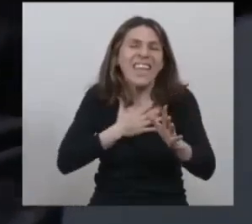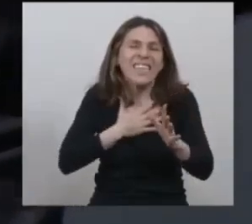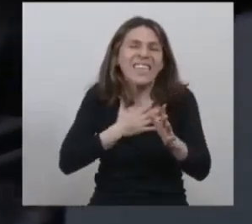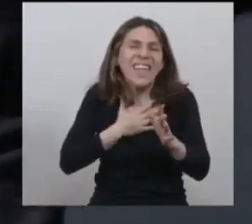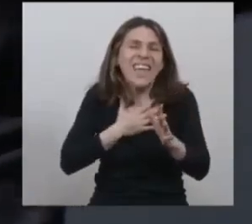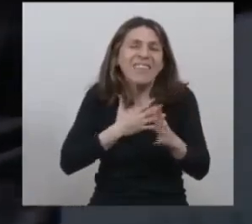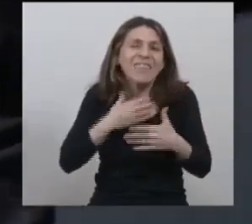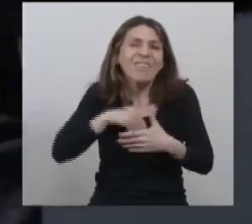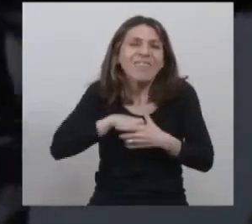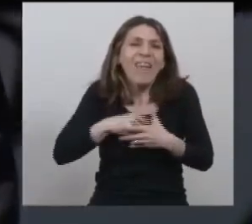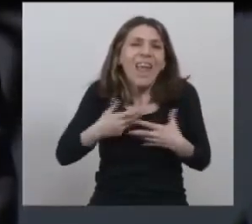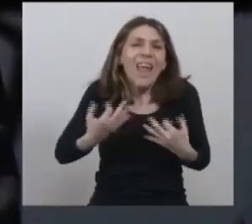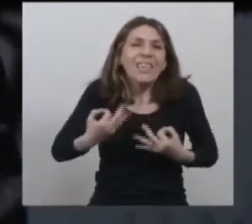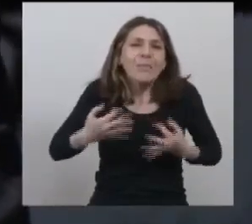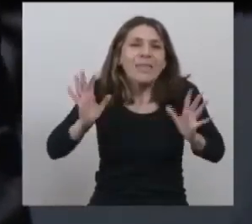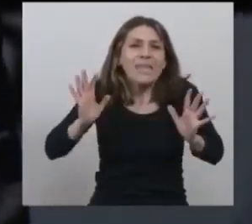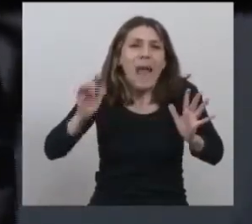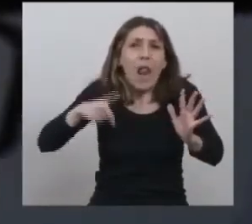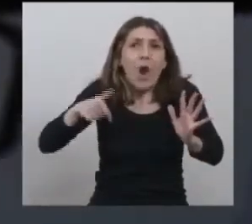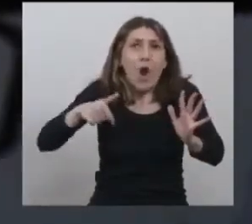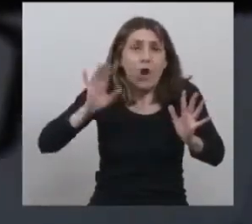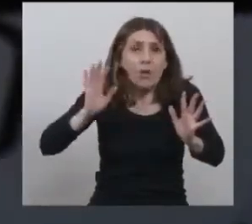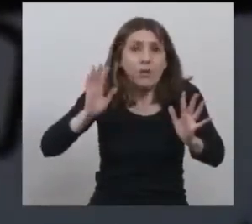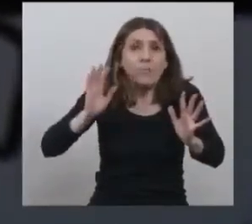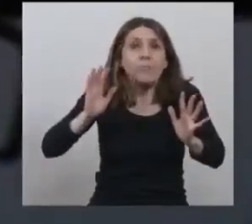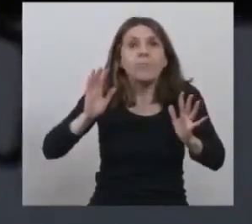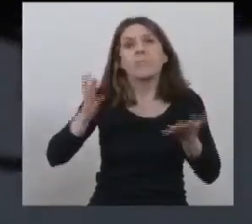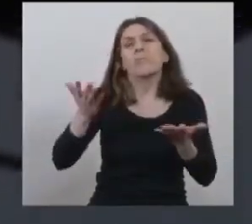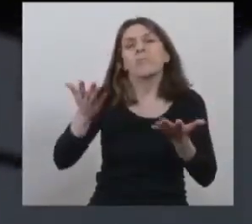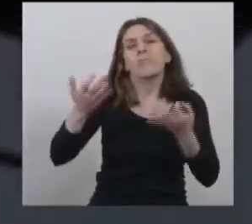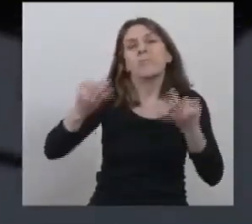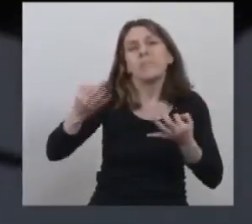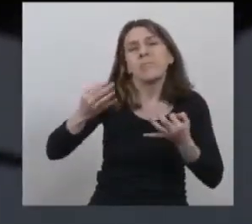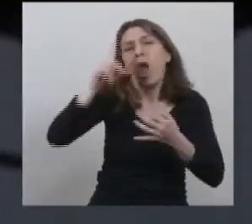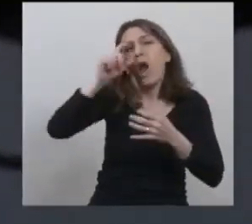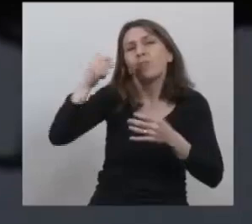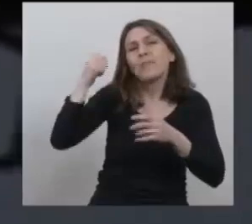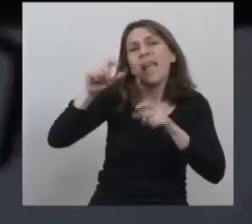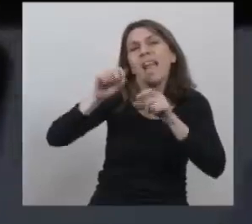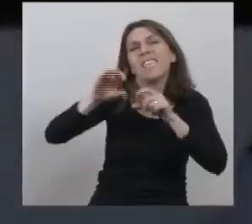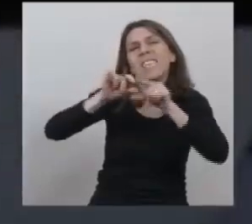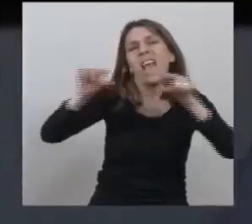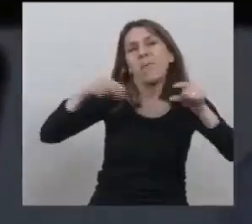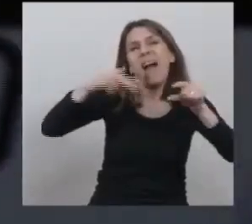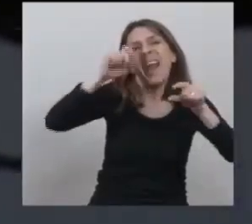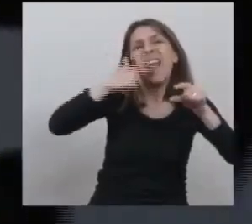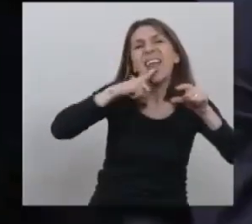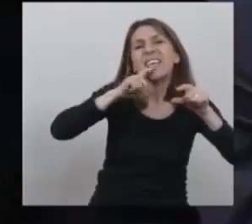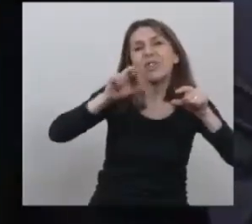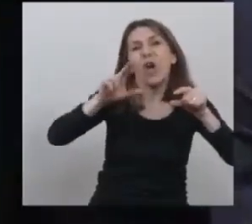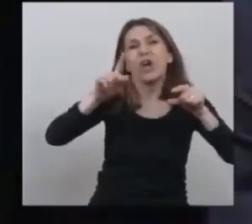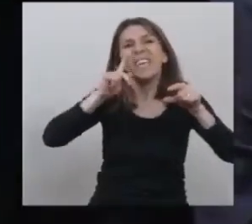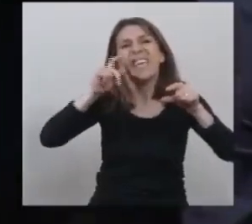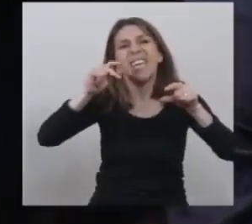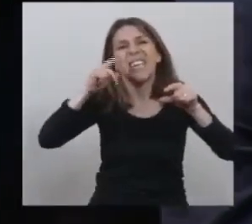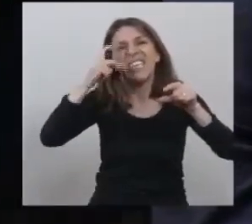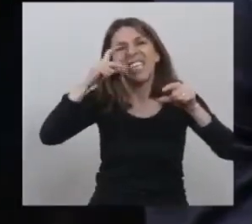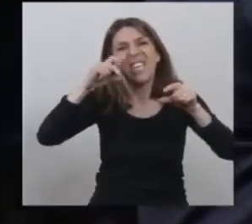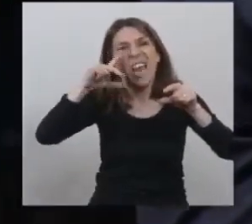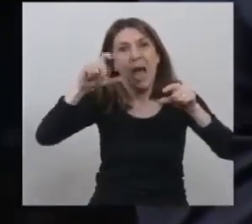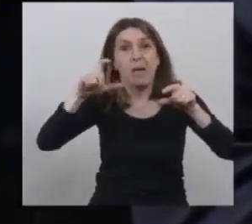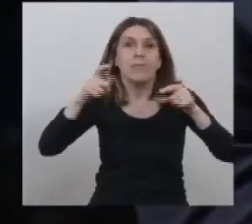hoy. Qué bueno que se llame Néstor Kirchner en este hospital y qué bueno que esto ocurra